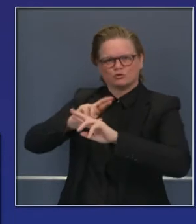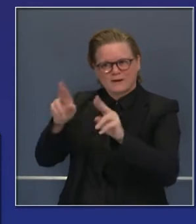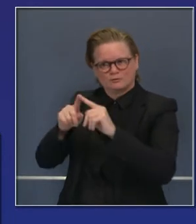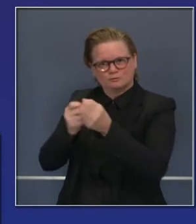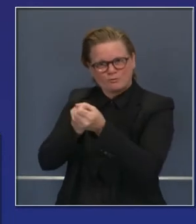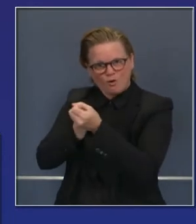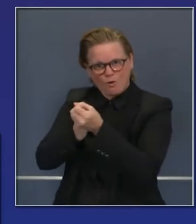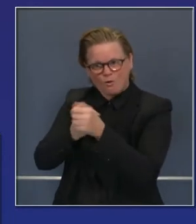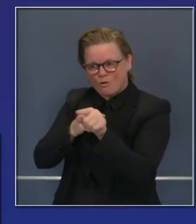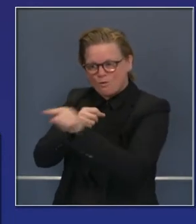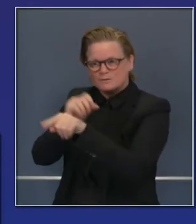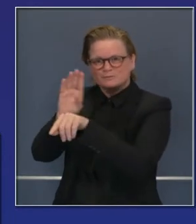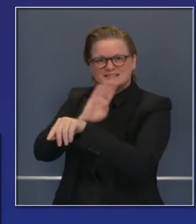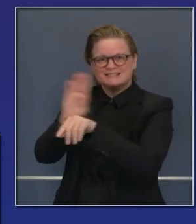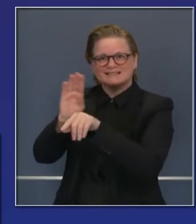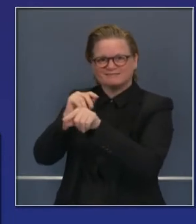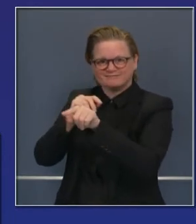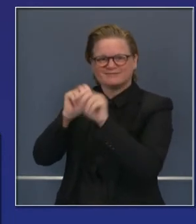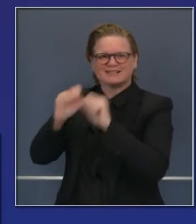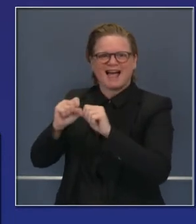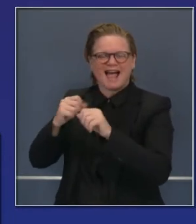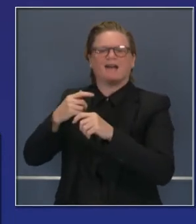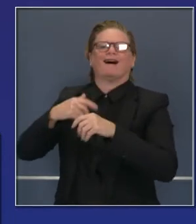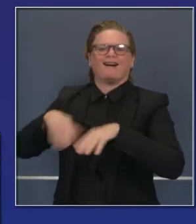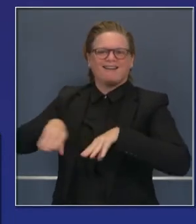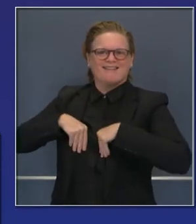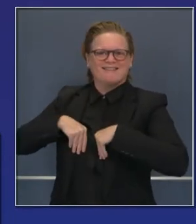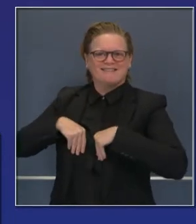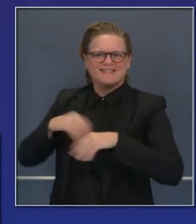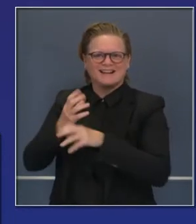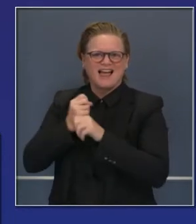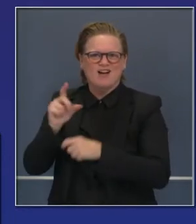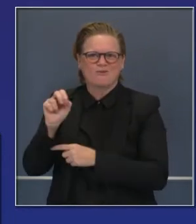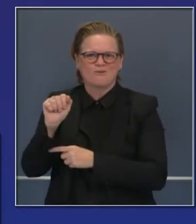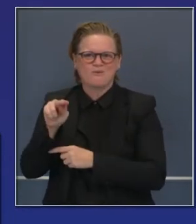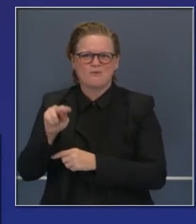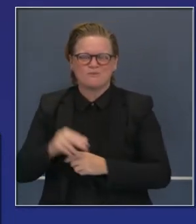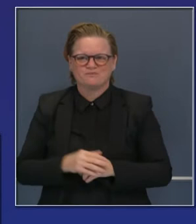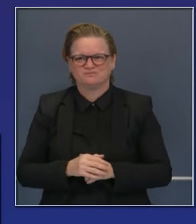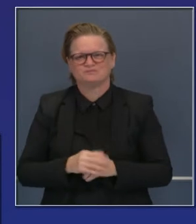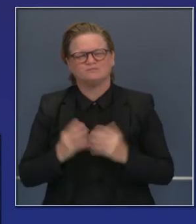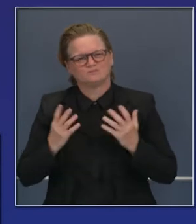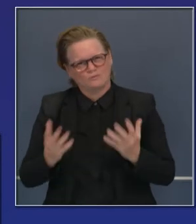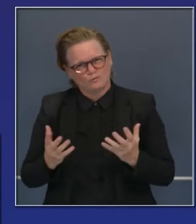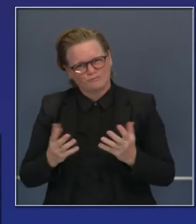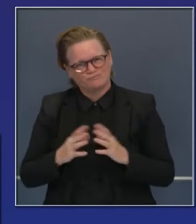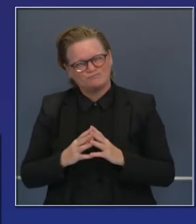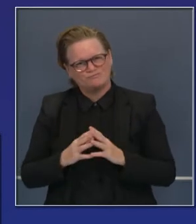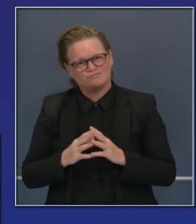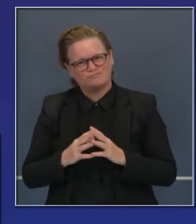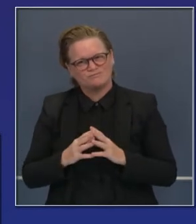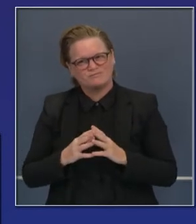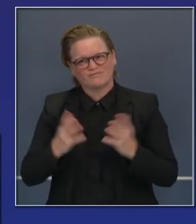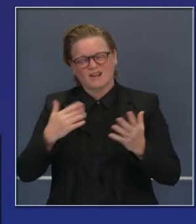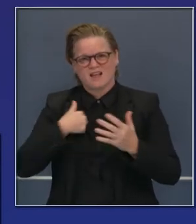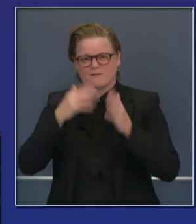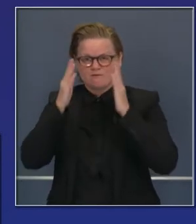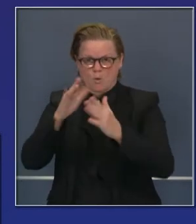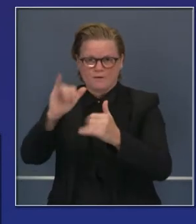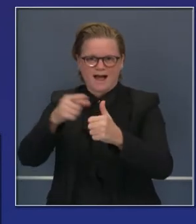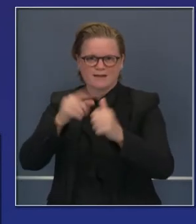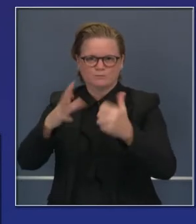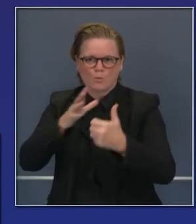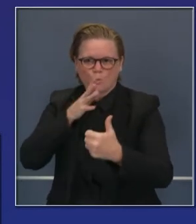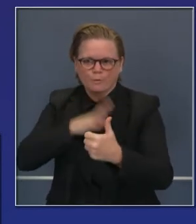va a nuestro iBanco. 83% de los préstamos que ya salieron son para